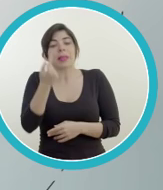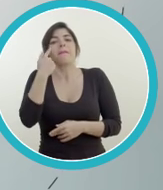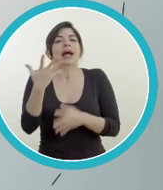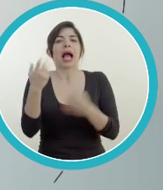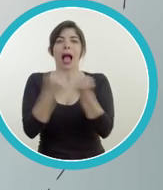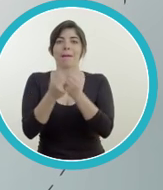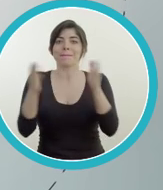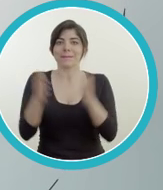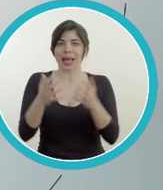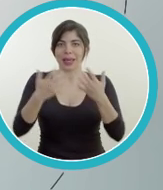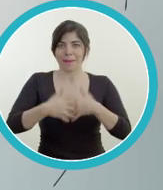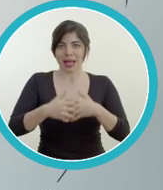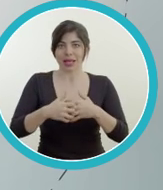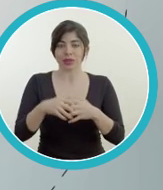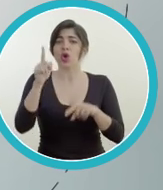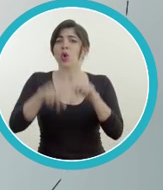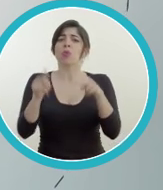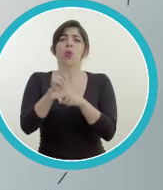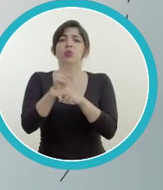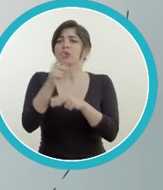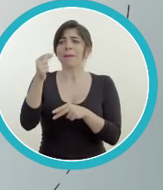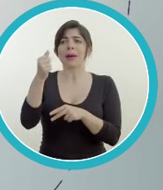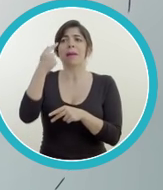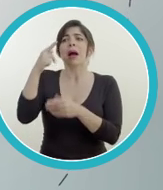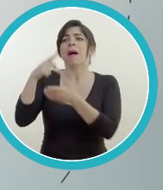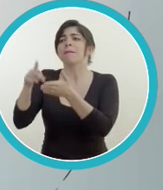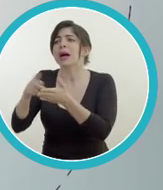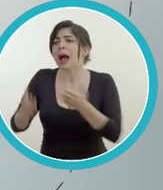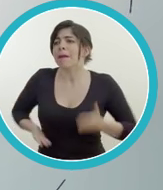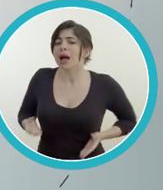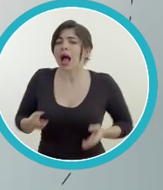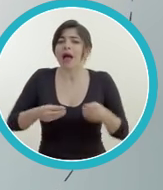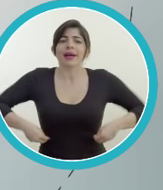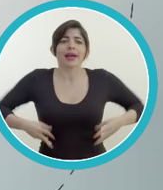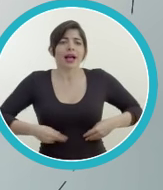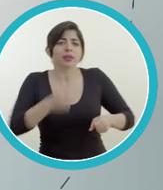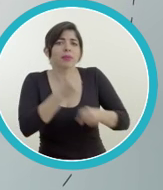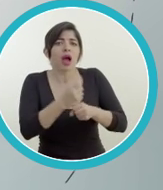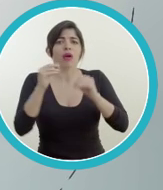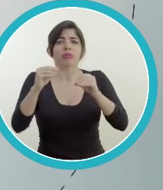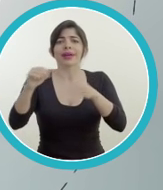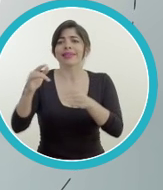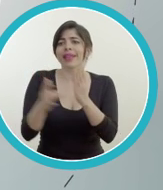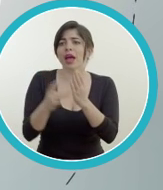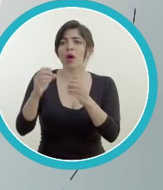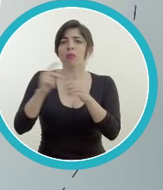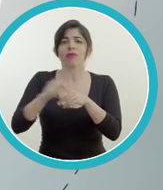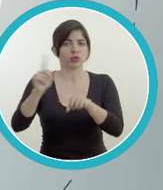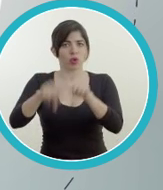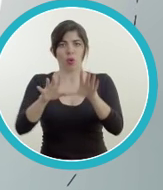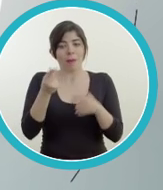Empresarial. FONPRODUCE solo puede usar esos fondos para apoyar a las pequeñas y medianas empresas,